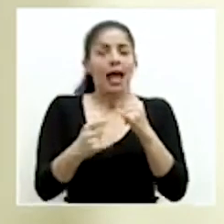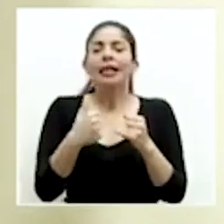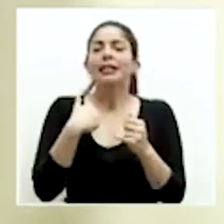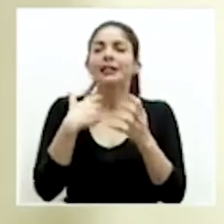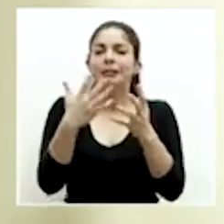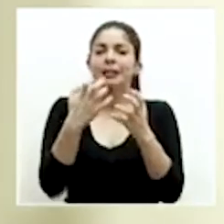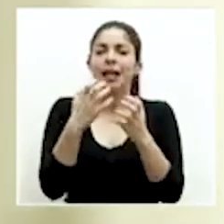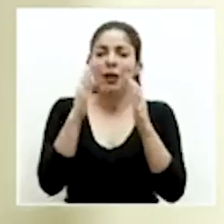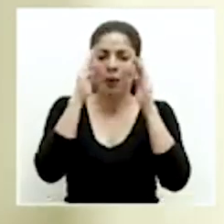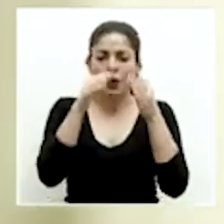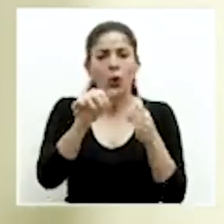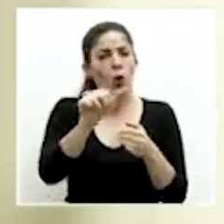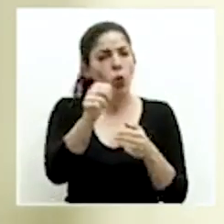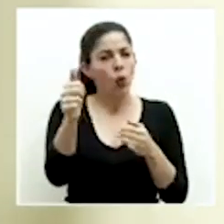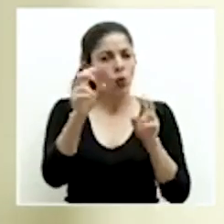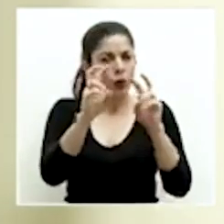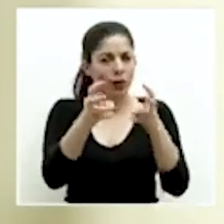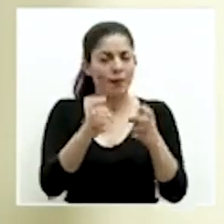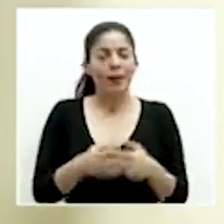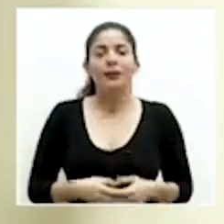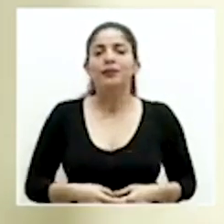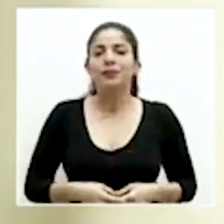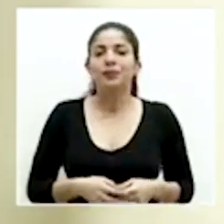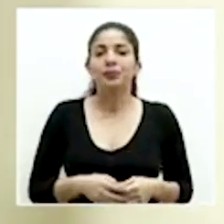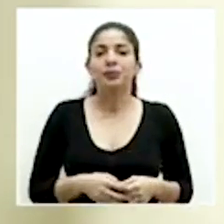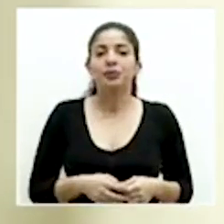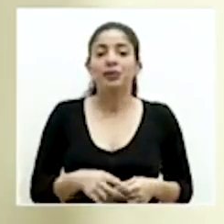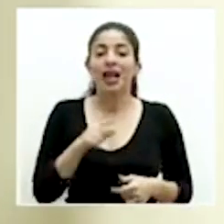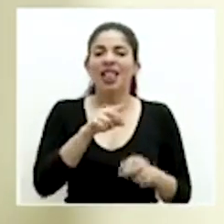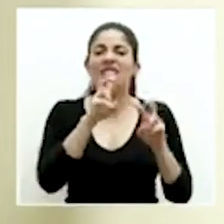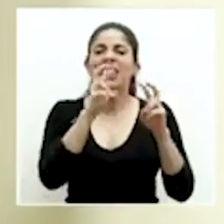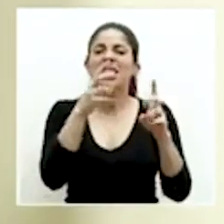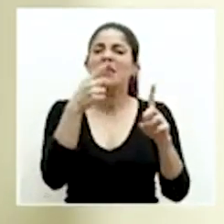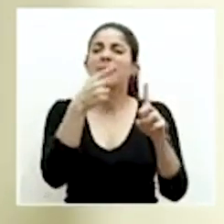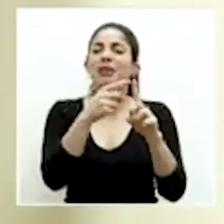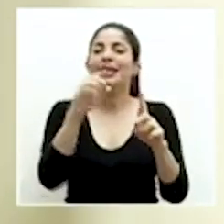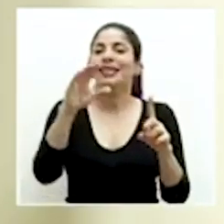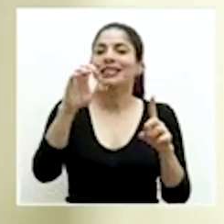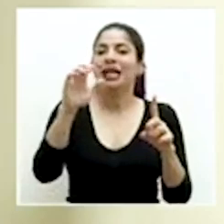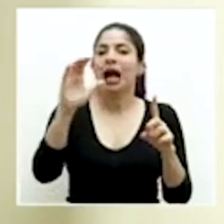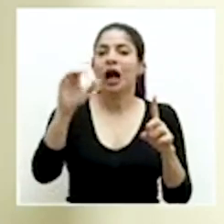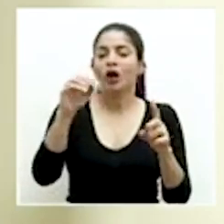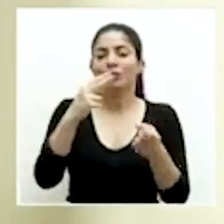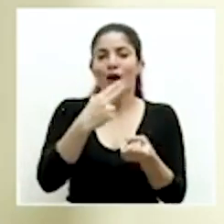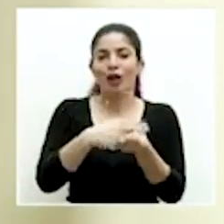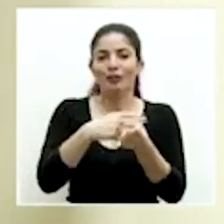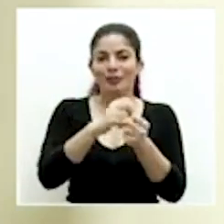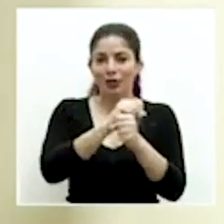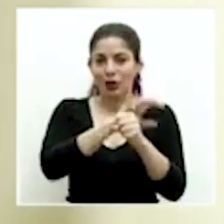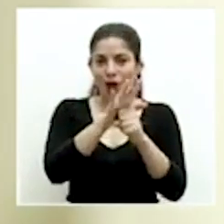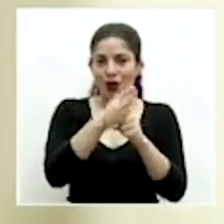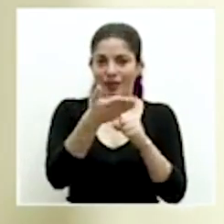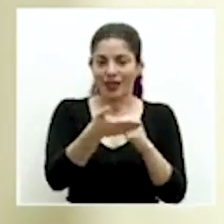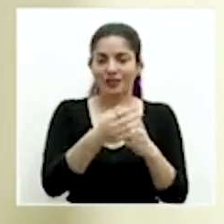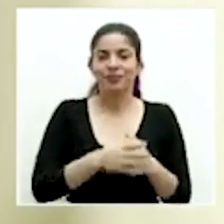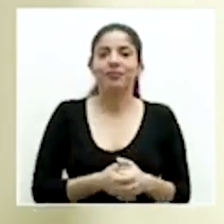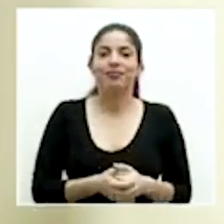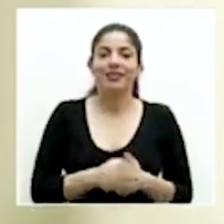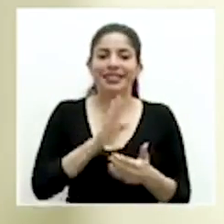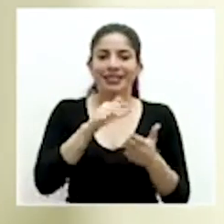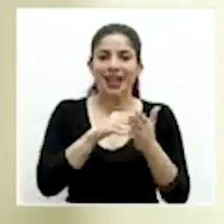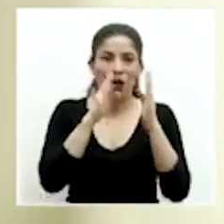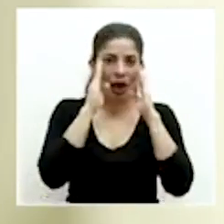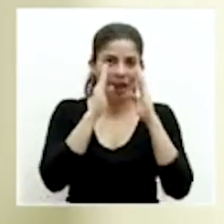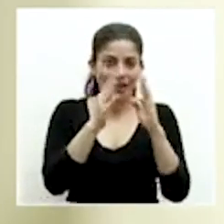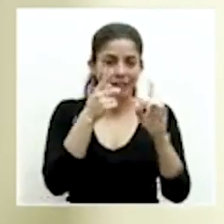quiero abordar otro tema, que es respecto al CEACO, nuestro centro de atención de la